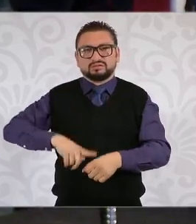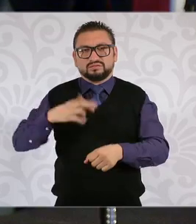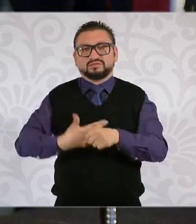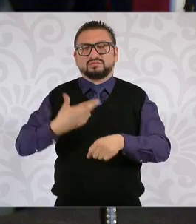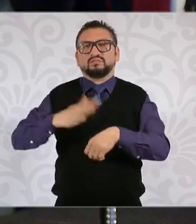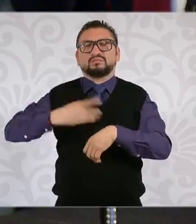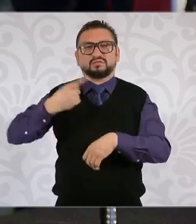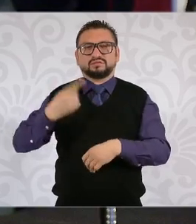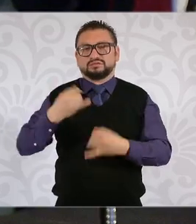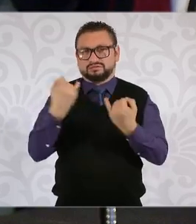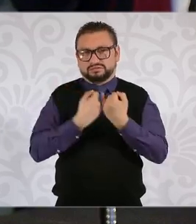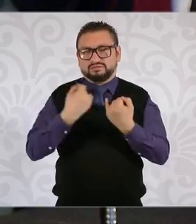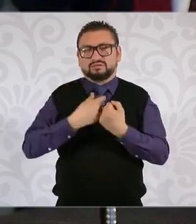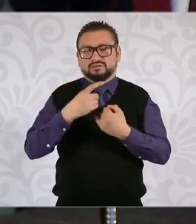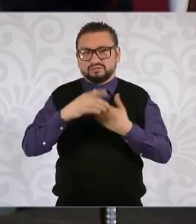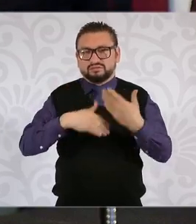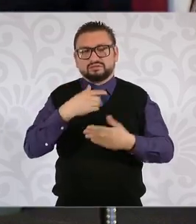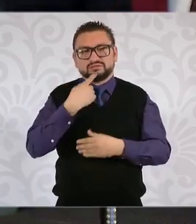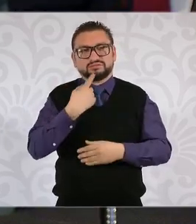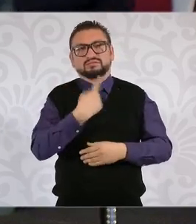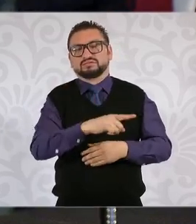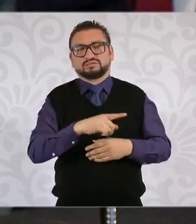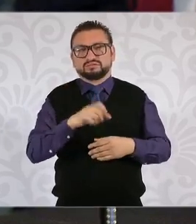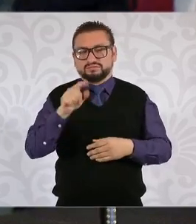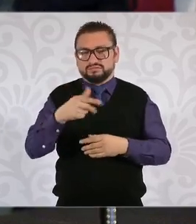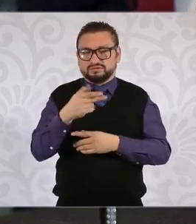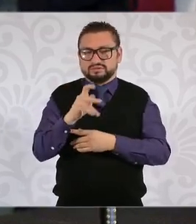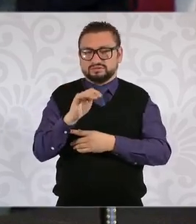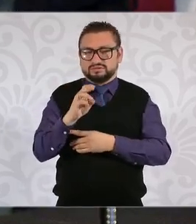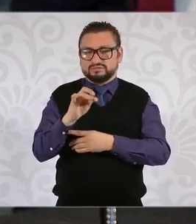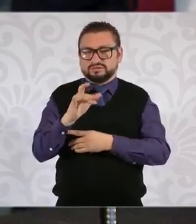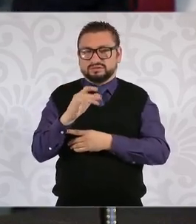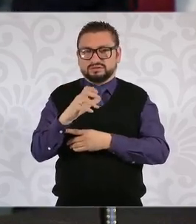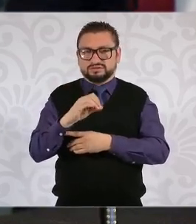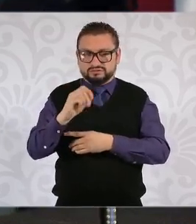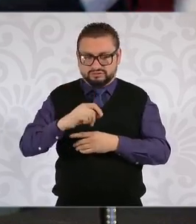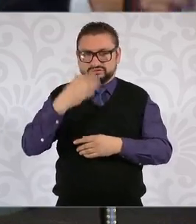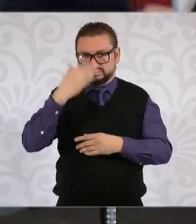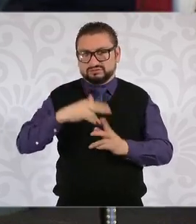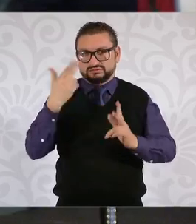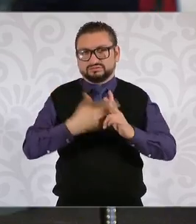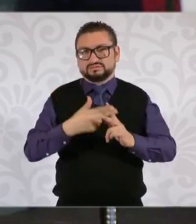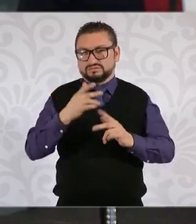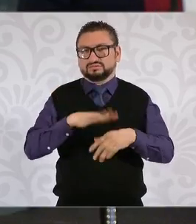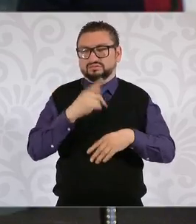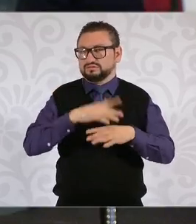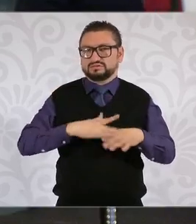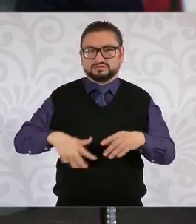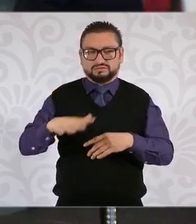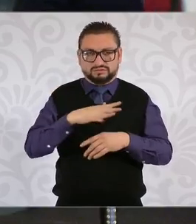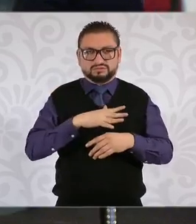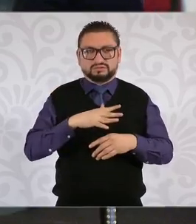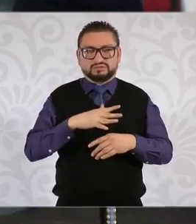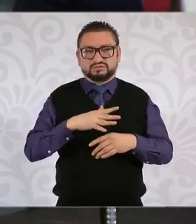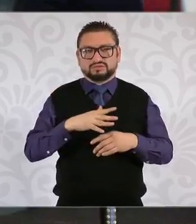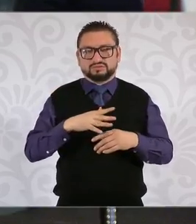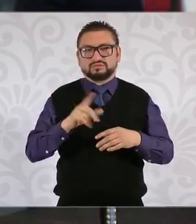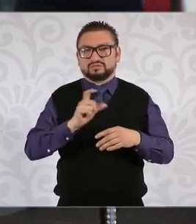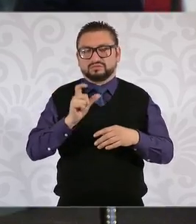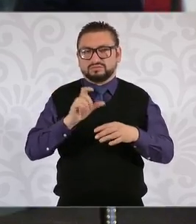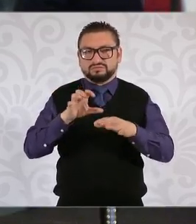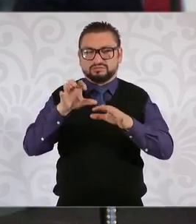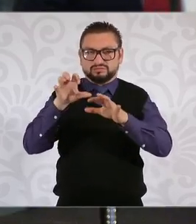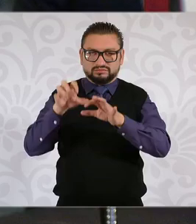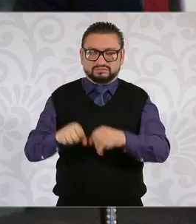ejemplo, desde la denuncia que hizo el propio Héctor Melesio Cuen, quien fue asesinado, lo sabemos, en el entorno de la detención o de la captura